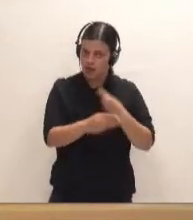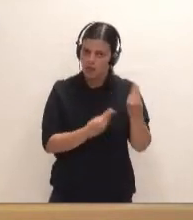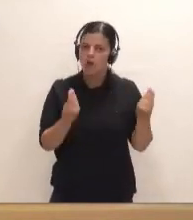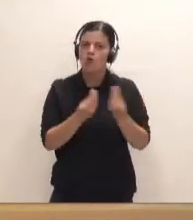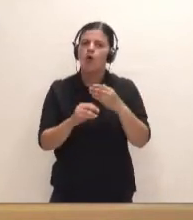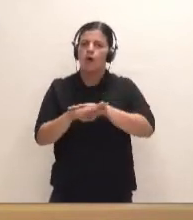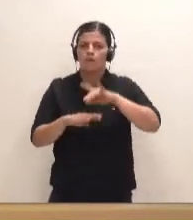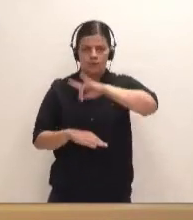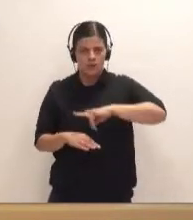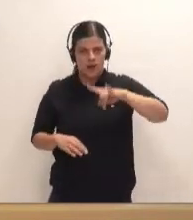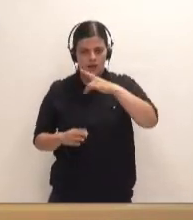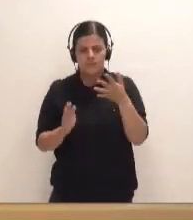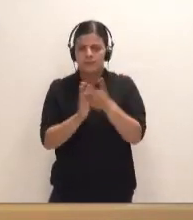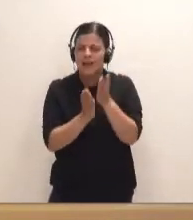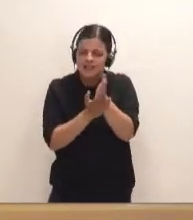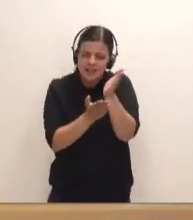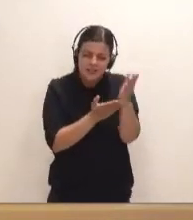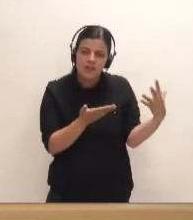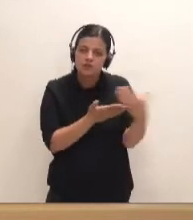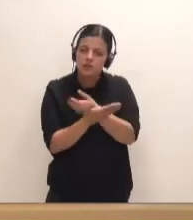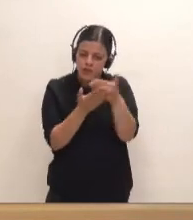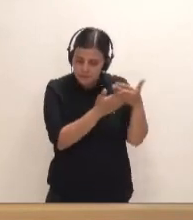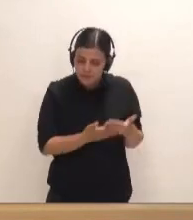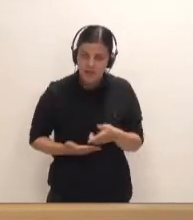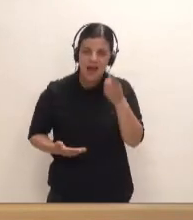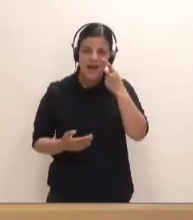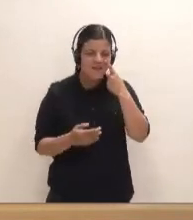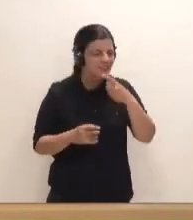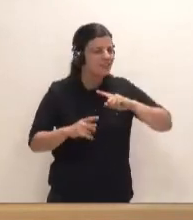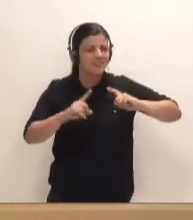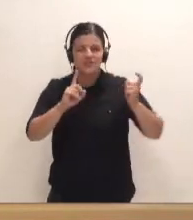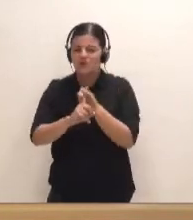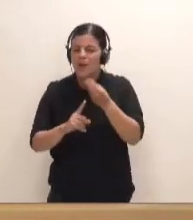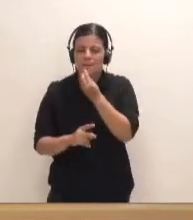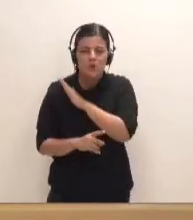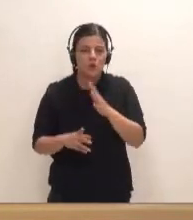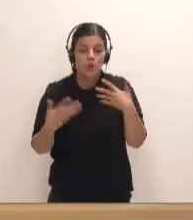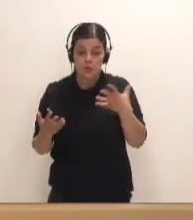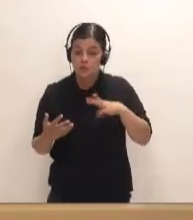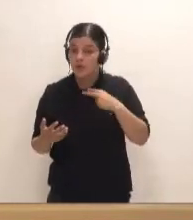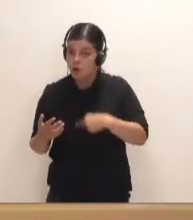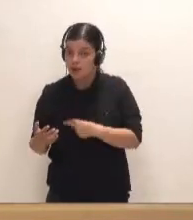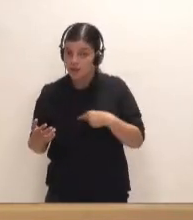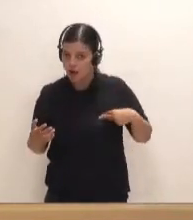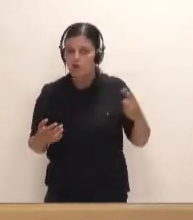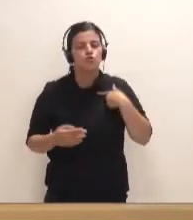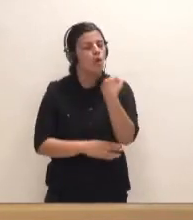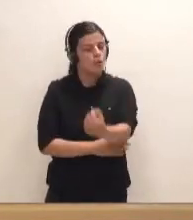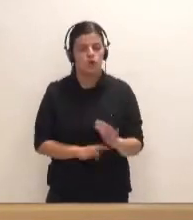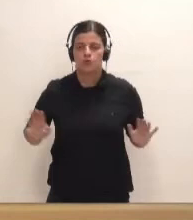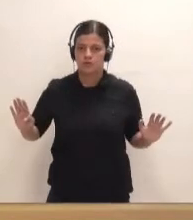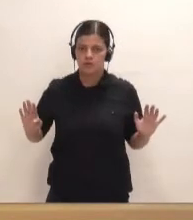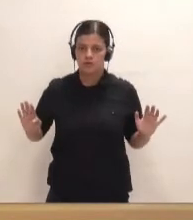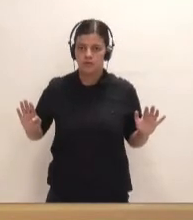el Gobierno de Canarias. Estudiar todas las alternativas, buscar cuál es la mejor solución. ¿Qué pueden ser los cristianos? Seré el primero en apoyarlas.